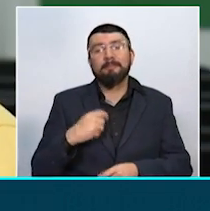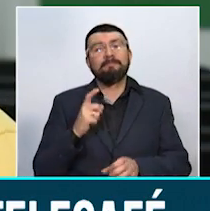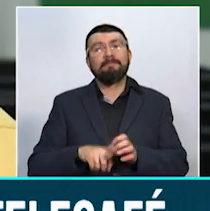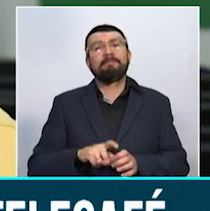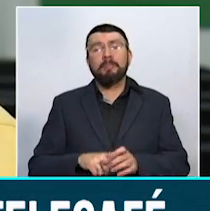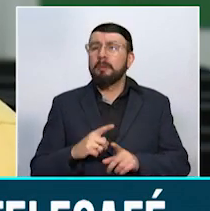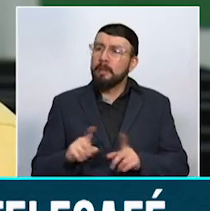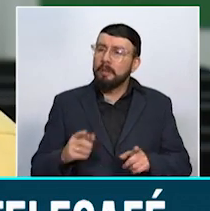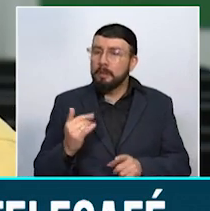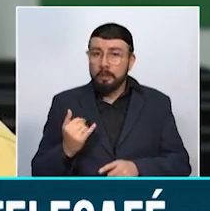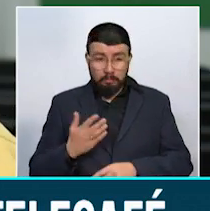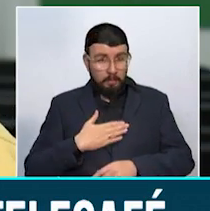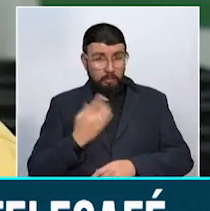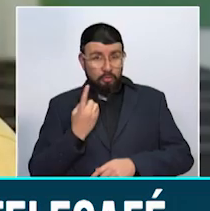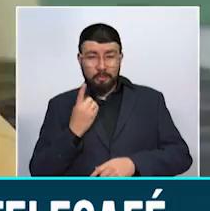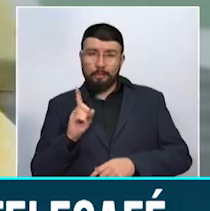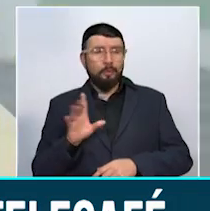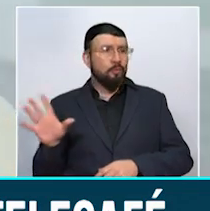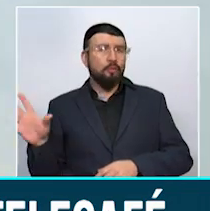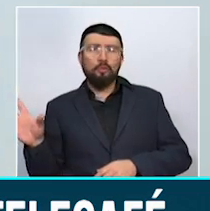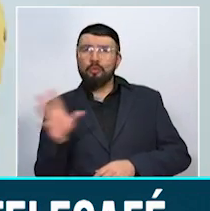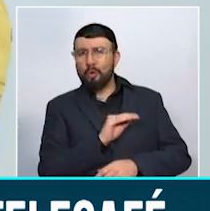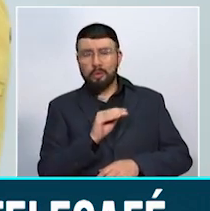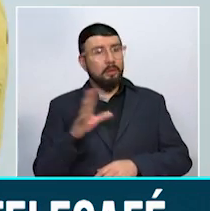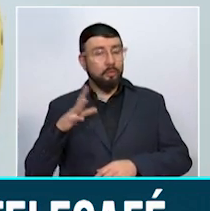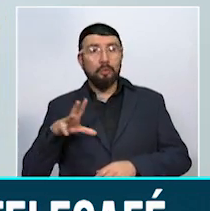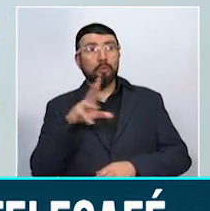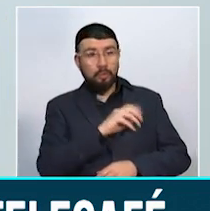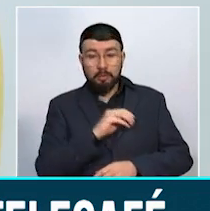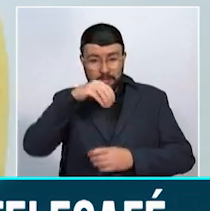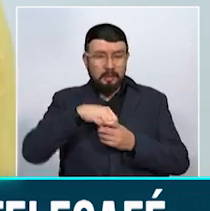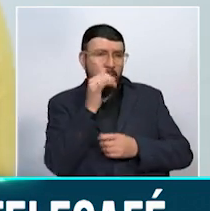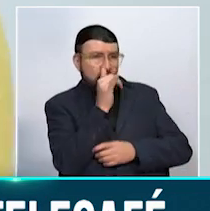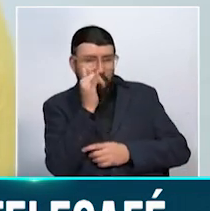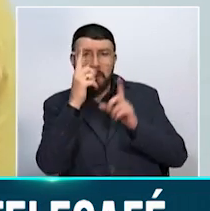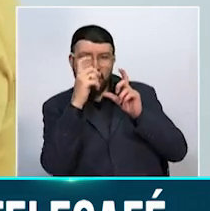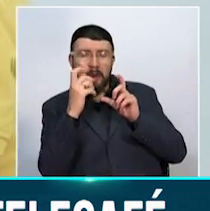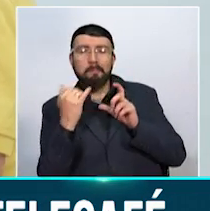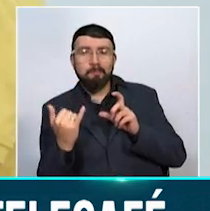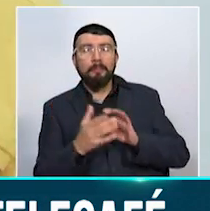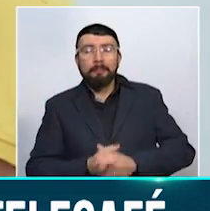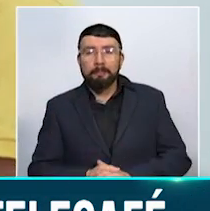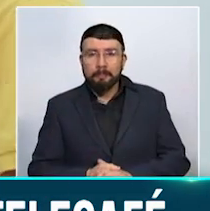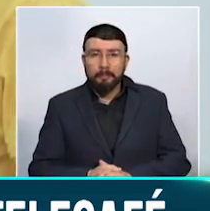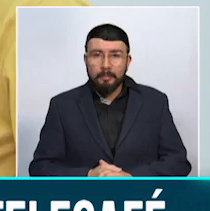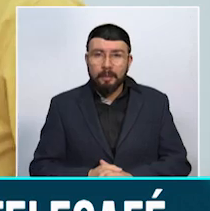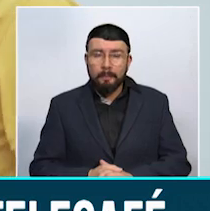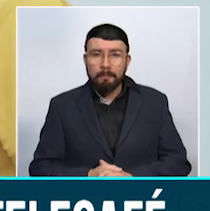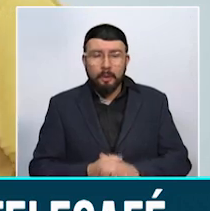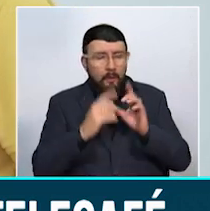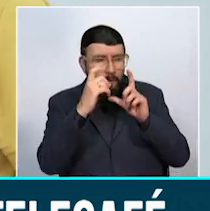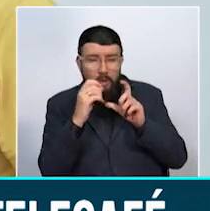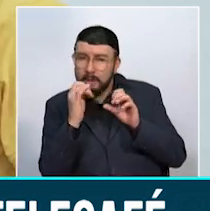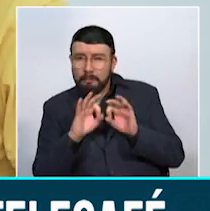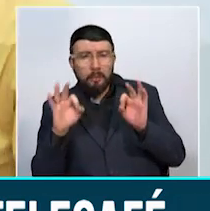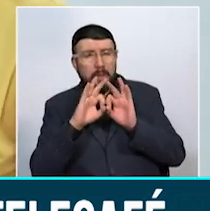acontecimiento no es solamente para mí sino para todos, porque todos somos camarógrafos y fotógrafos. Además uno de los fotógrafos más importantes